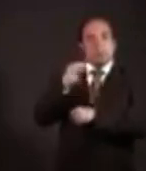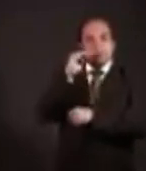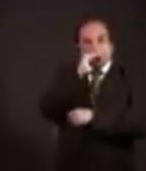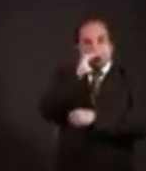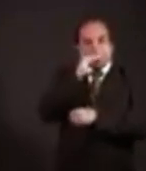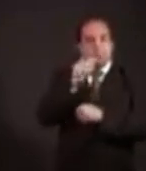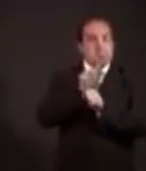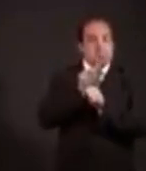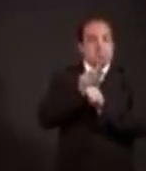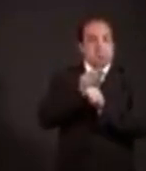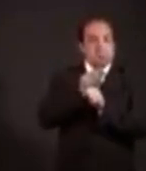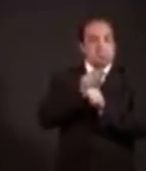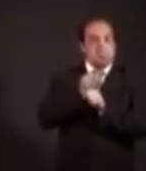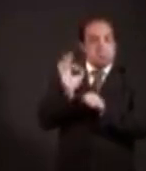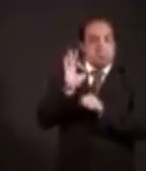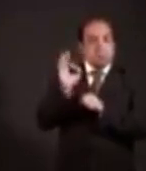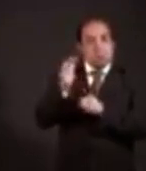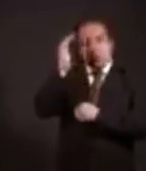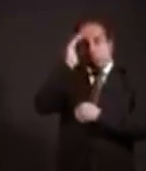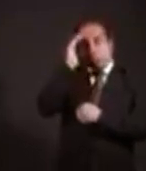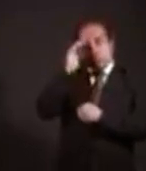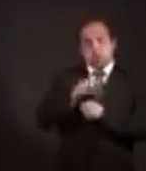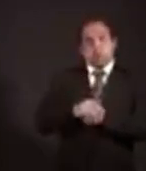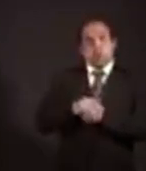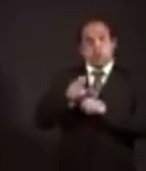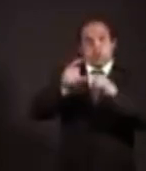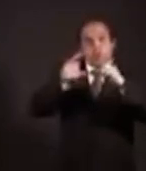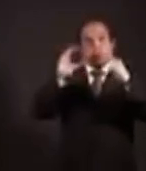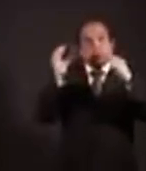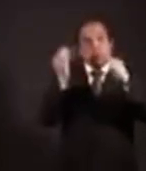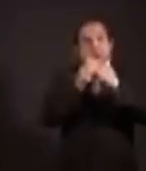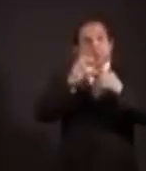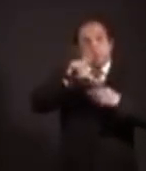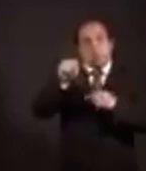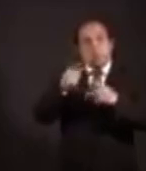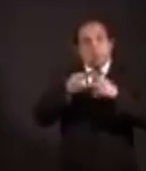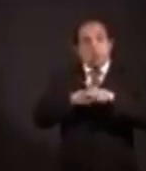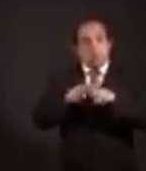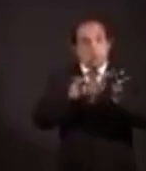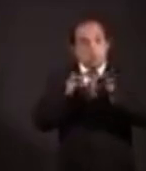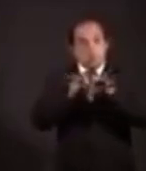Habrá una familiaridad con el cable bus y después ya entrará en operación todo el sistema.